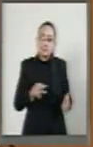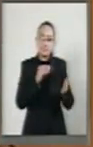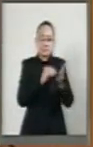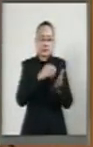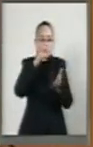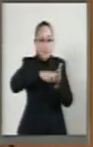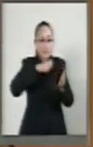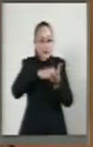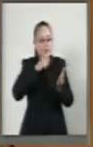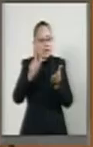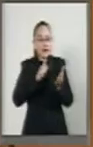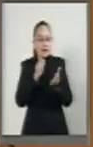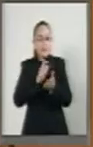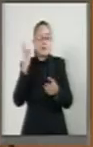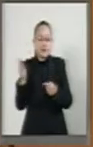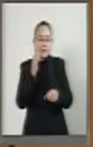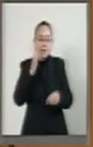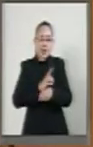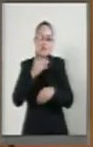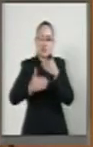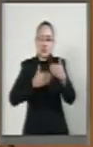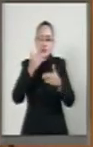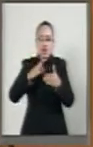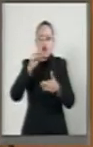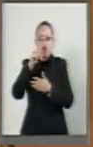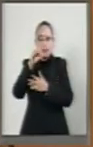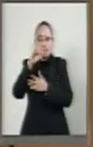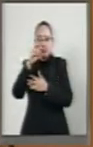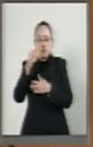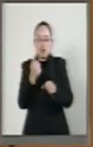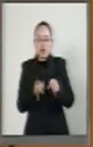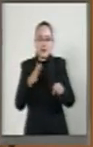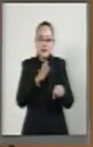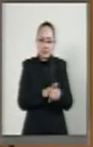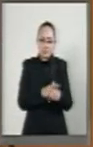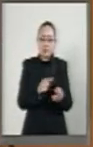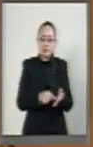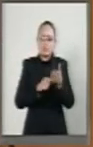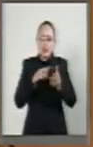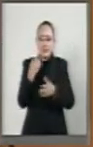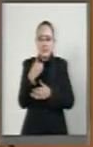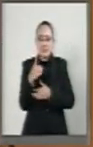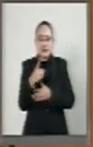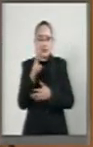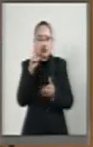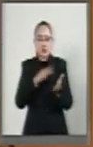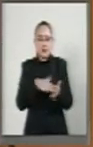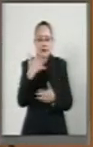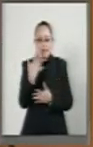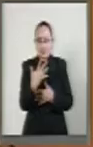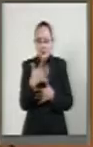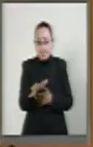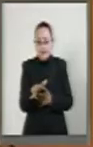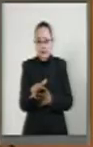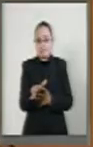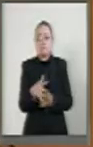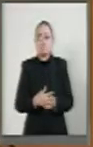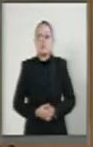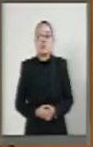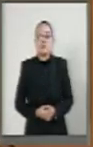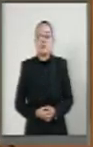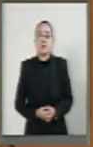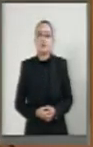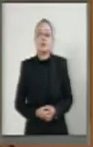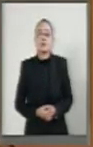reforma a la Ley Federal de Procedimiento Contencioso Administrativo de Diciembre del 2010. En